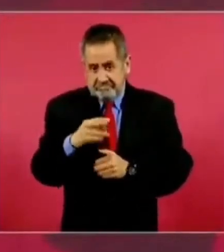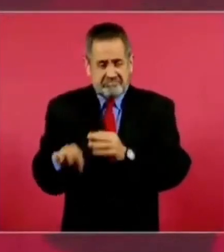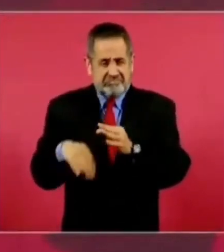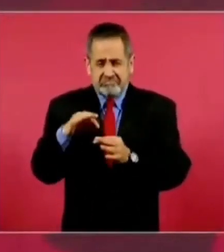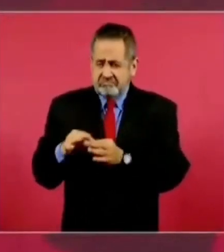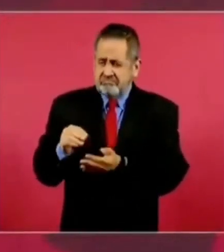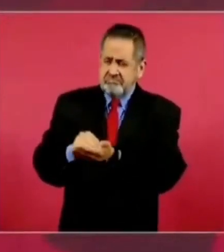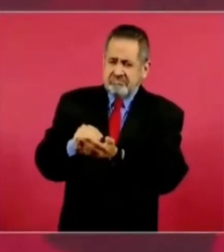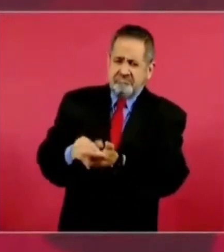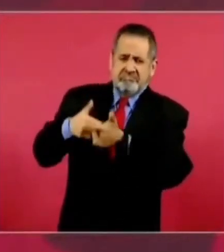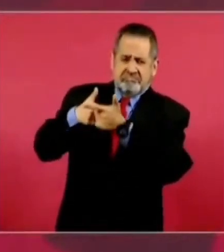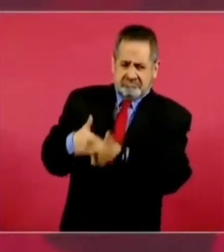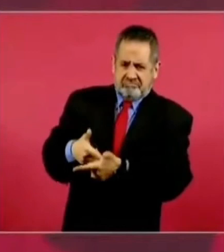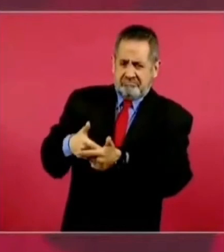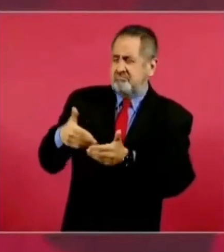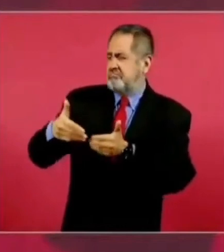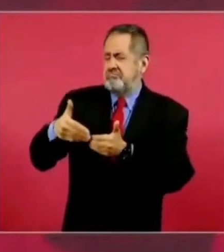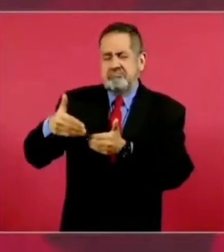seguir